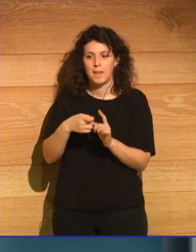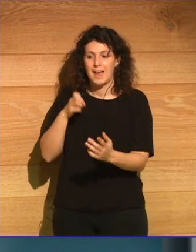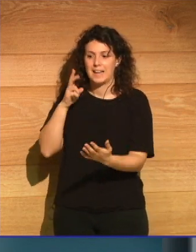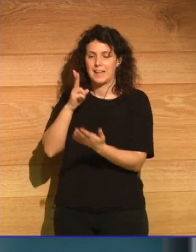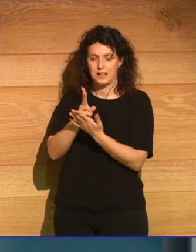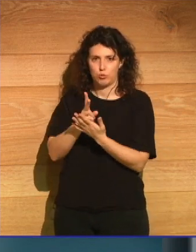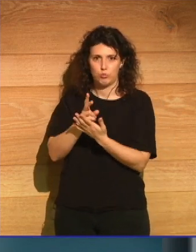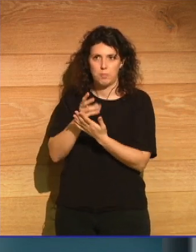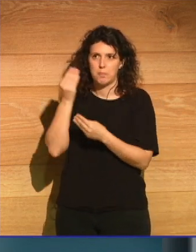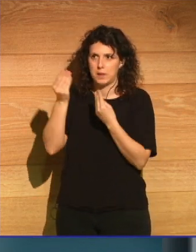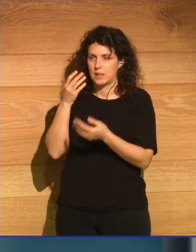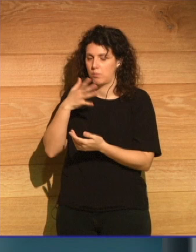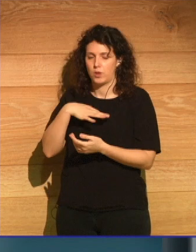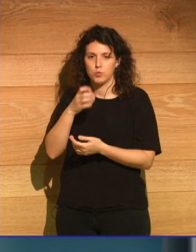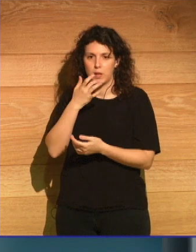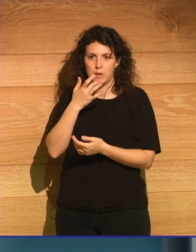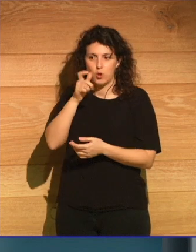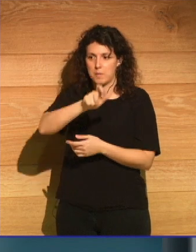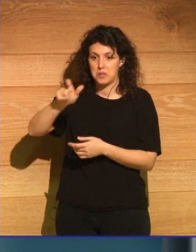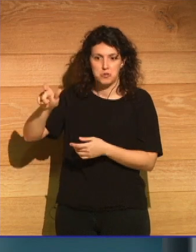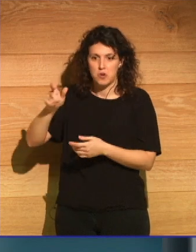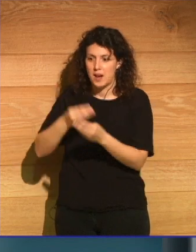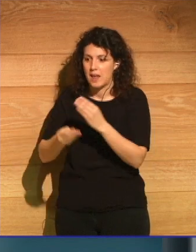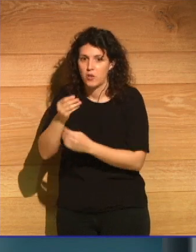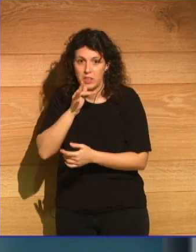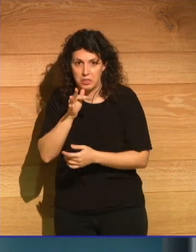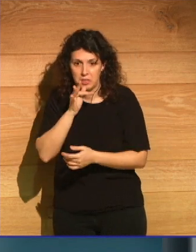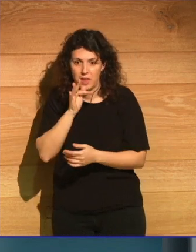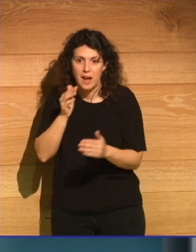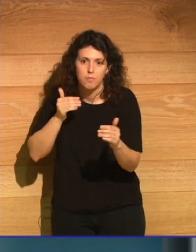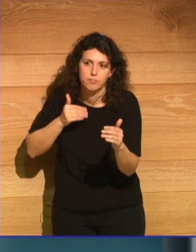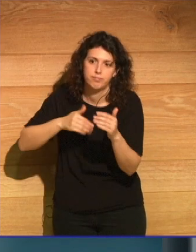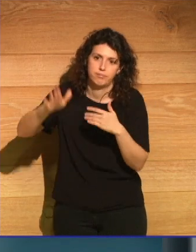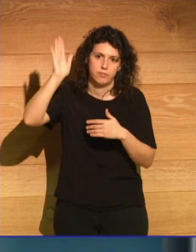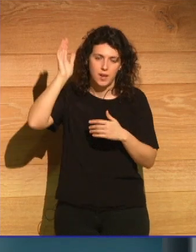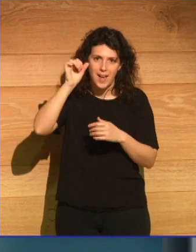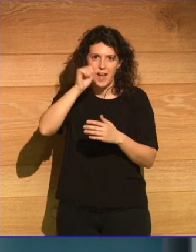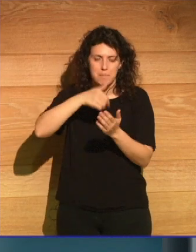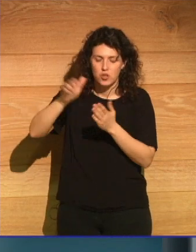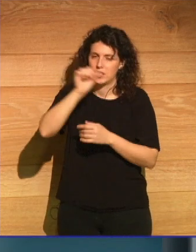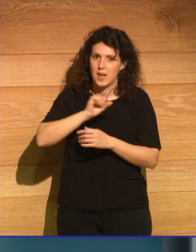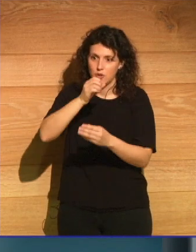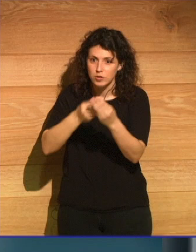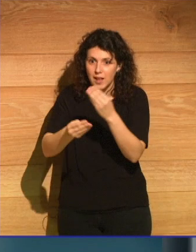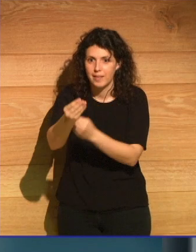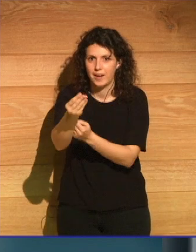retos que las personas que aún no han nacido y que no van a nacer hasta dentro de cientos de miles de años,